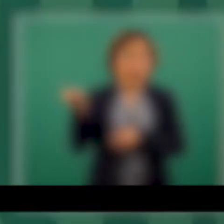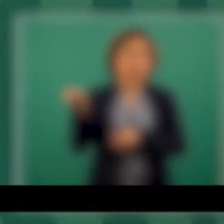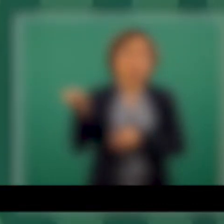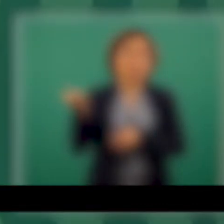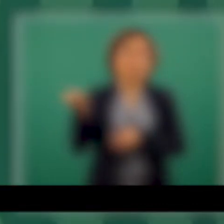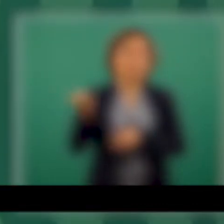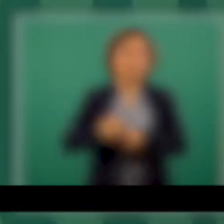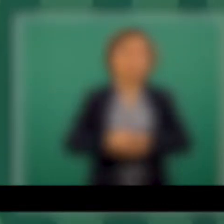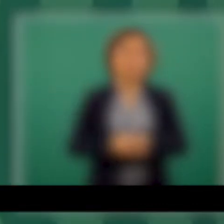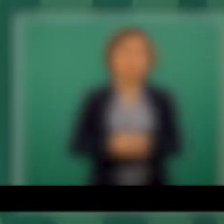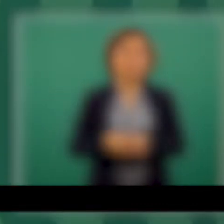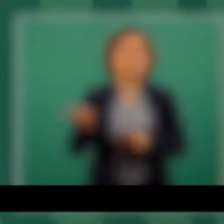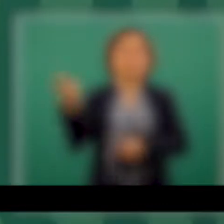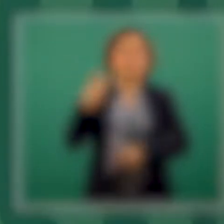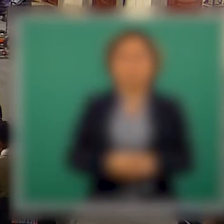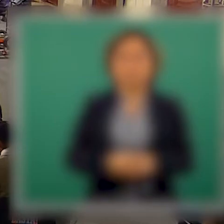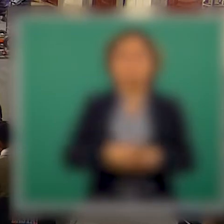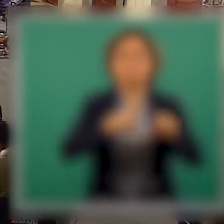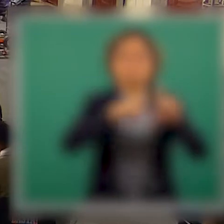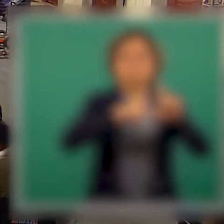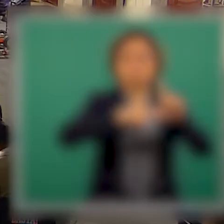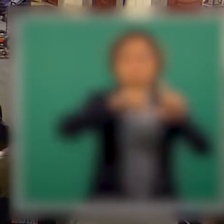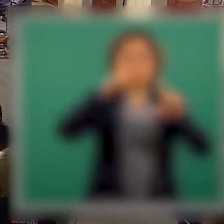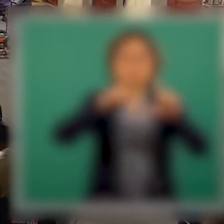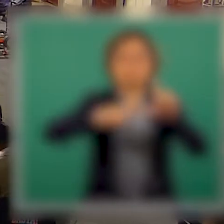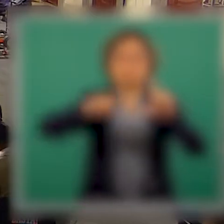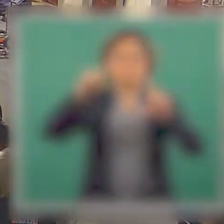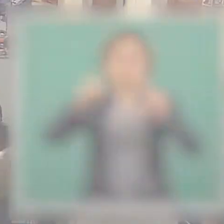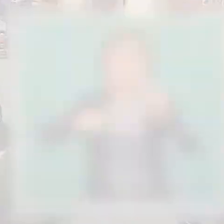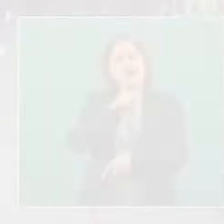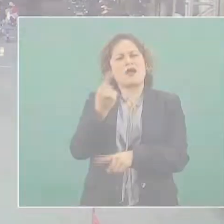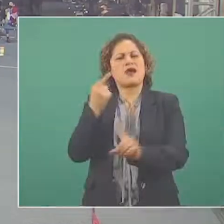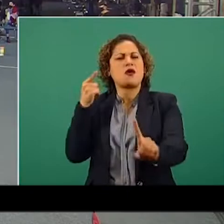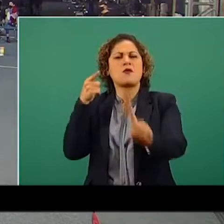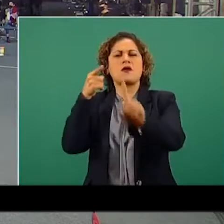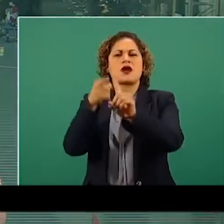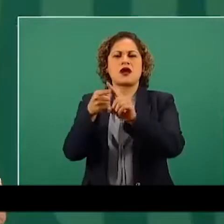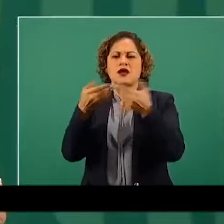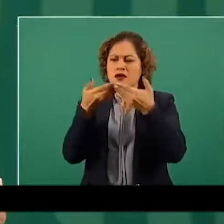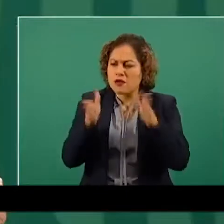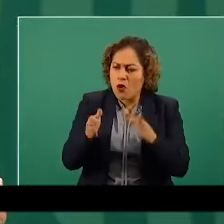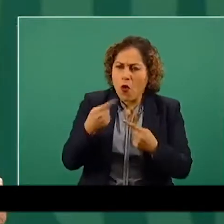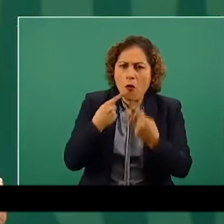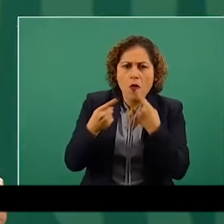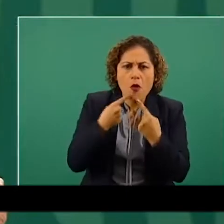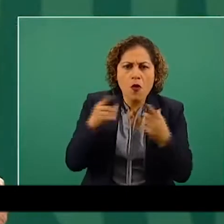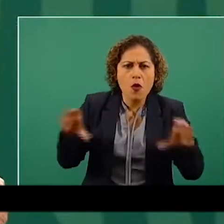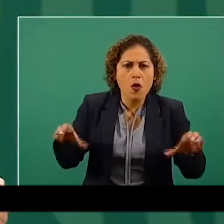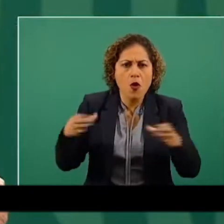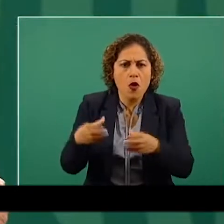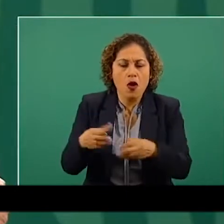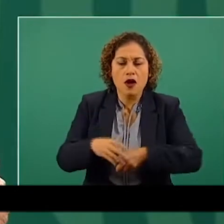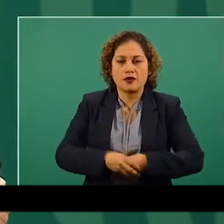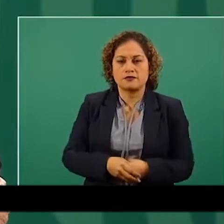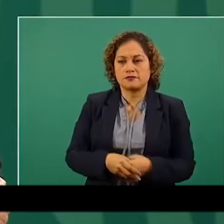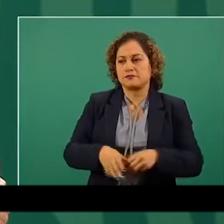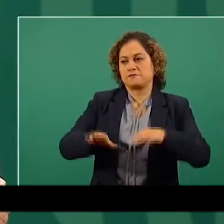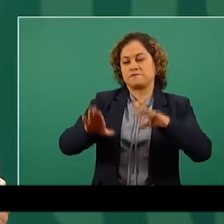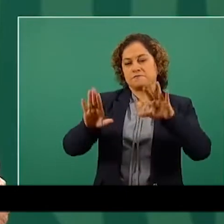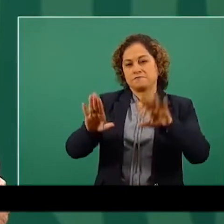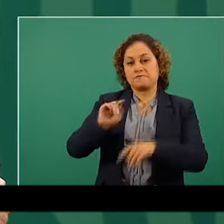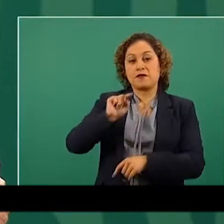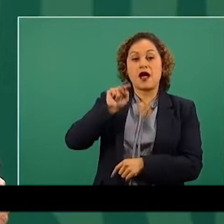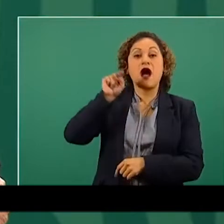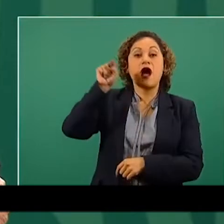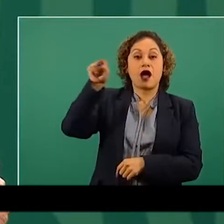antes de que los legisladores comiencen con el análisis y la discusión. Pues que allá se discuta,